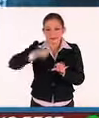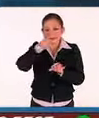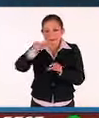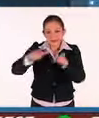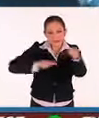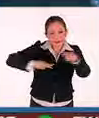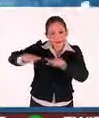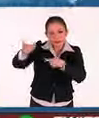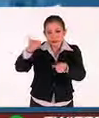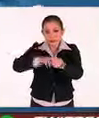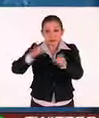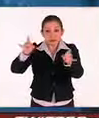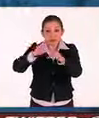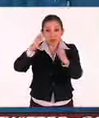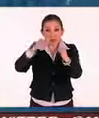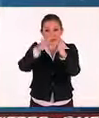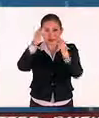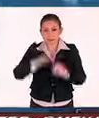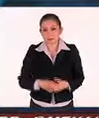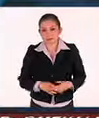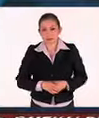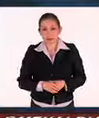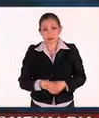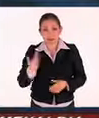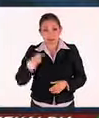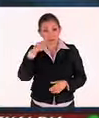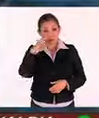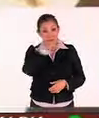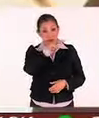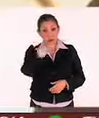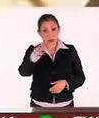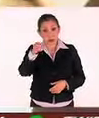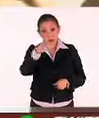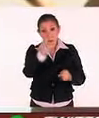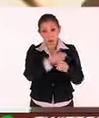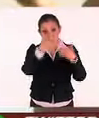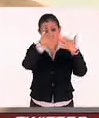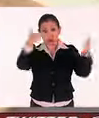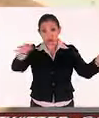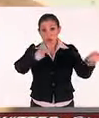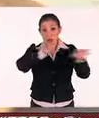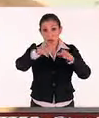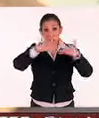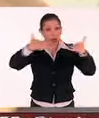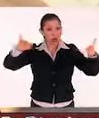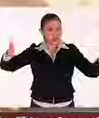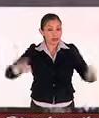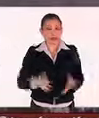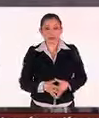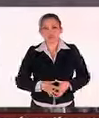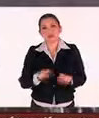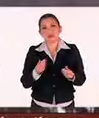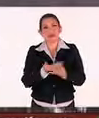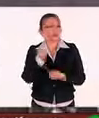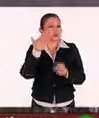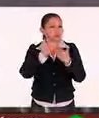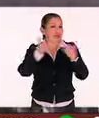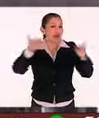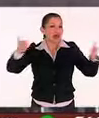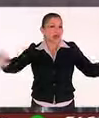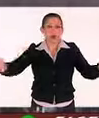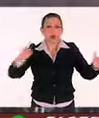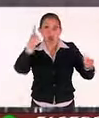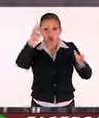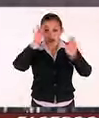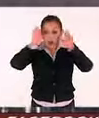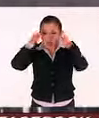logística hospitalaria. Por lo que veo, las oportunidades laborales son amplias. Son muy amplias porque no son